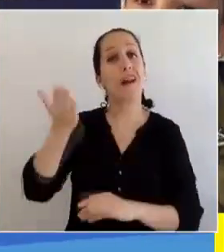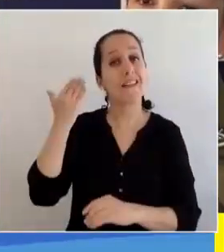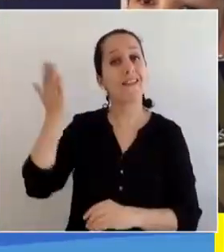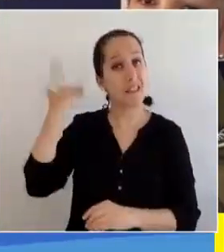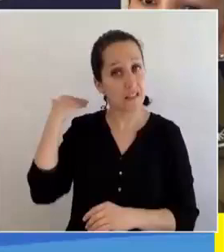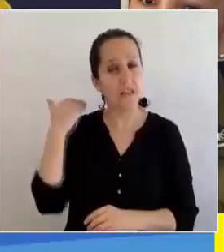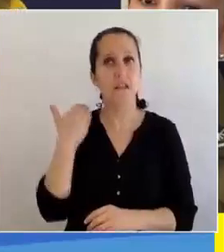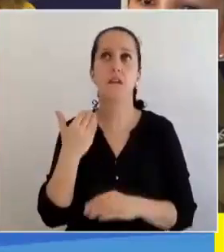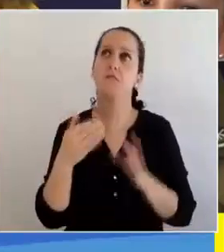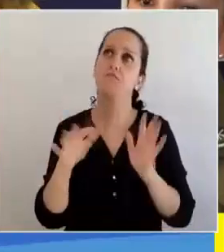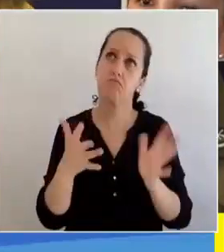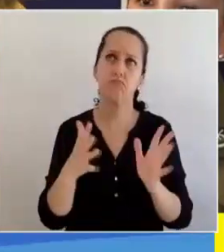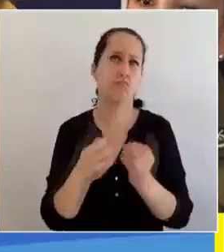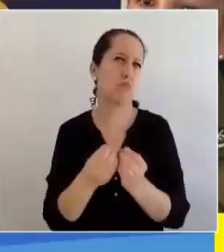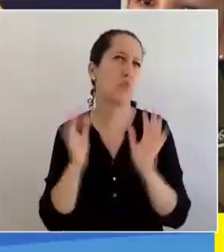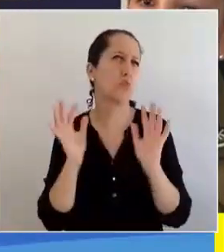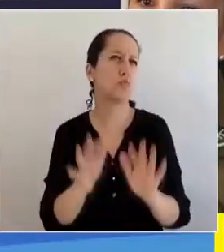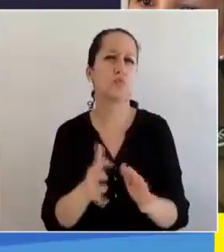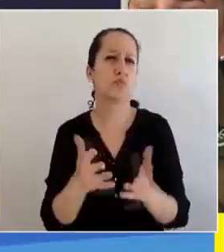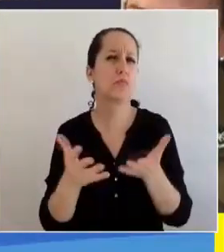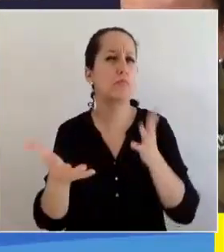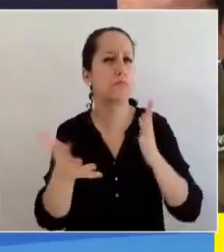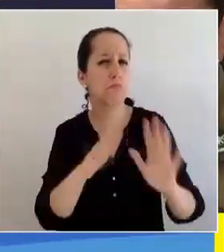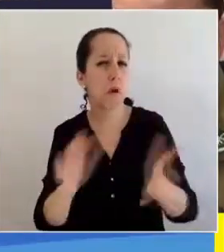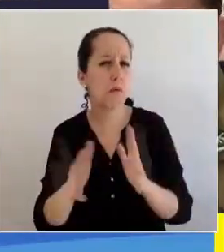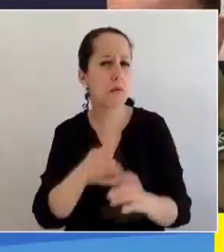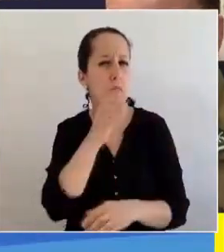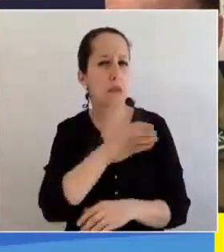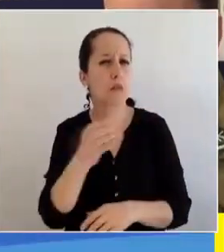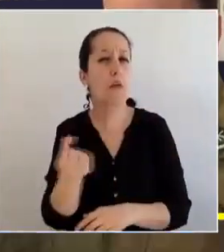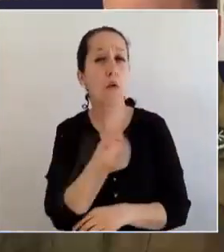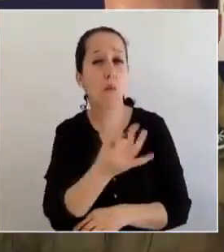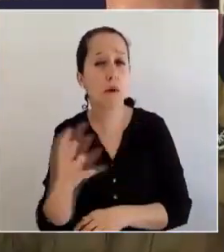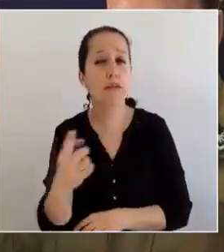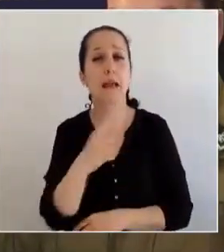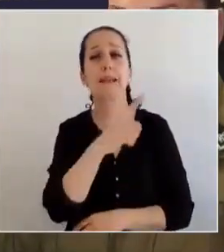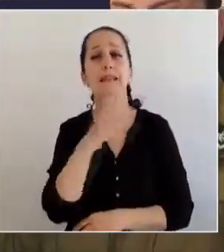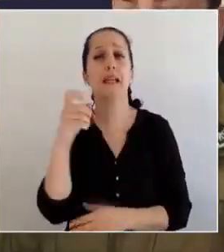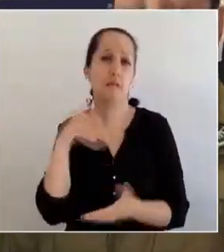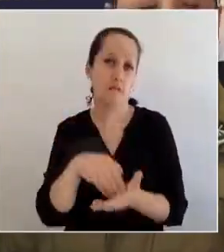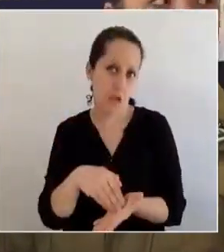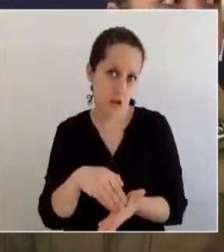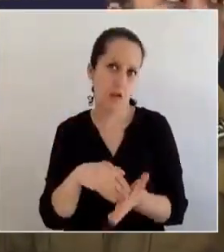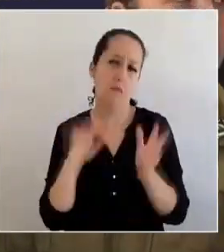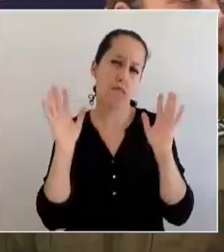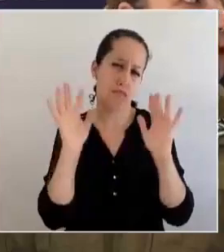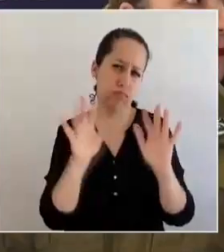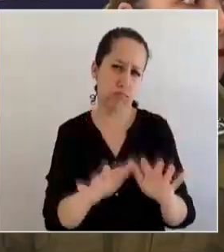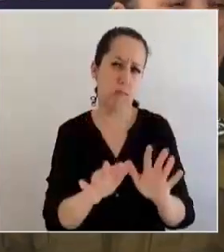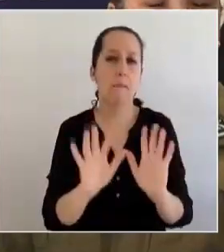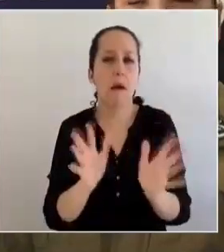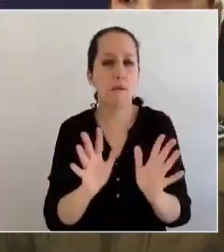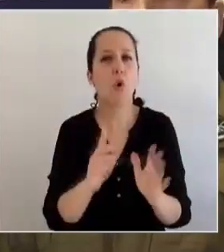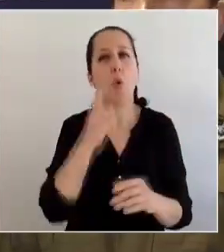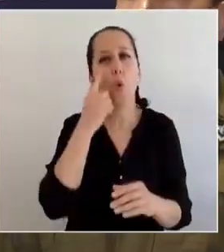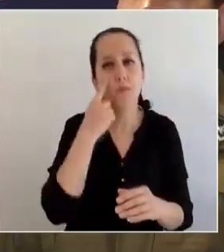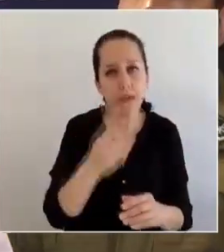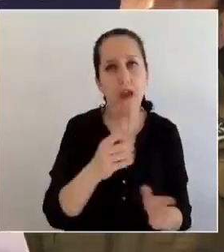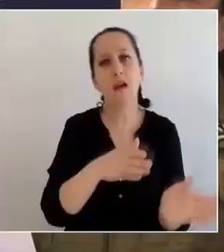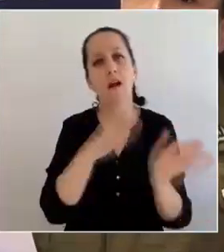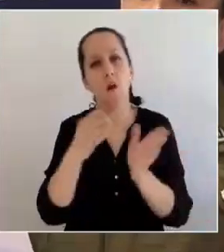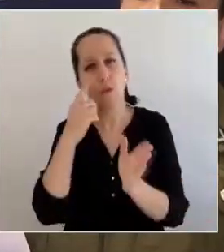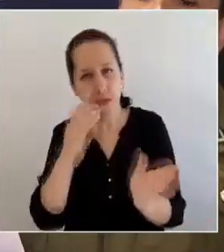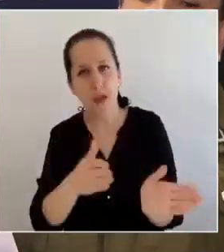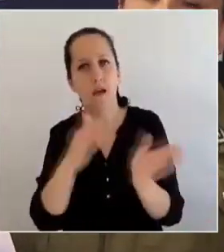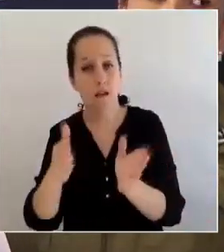anteriores que habíamos tenido eventos tan masivos, habían girado en torno a las 100 mil personas las que asistían por jornada.